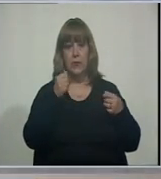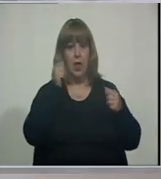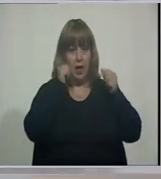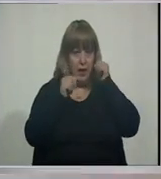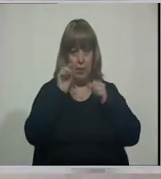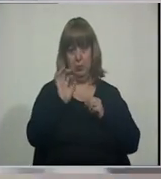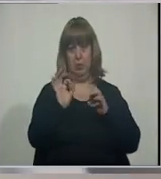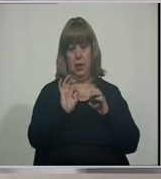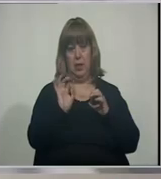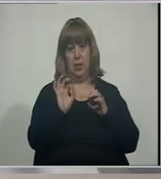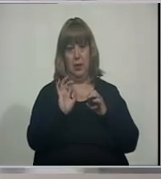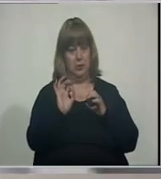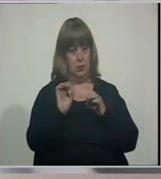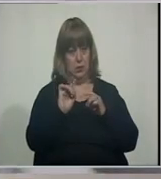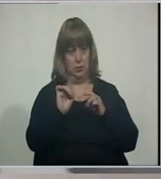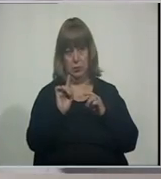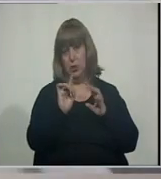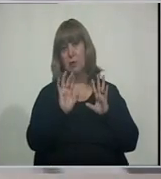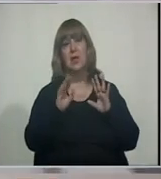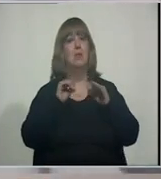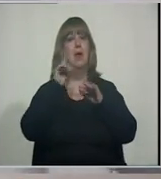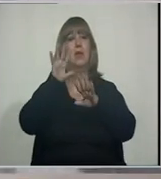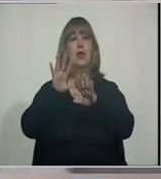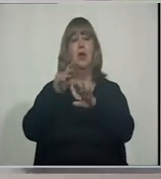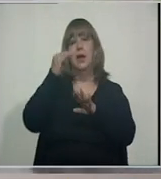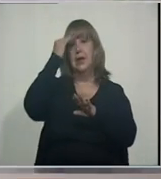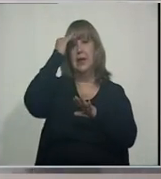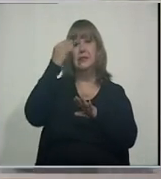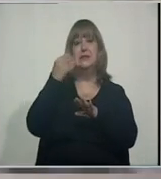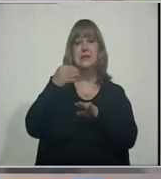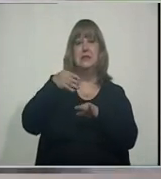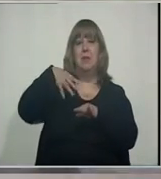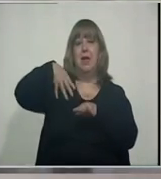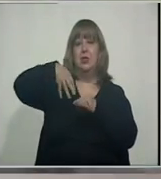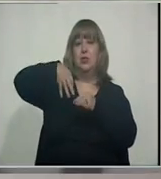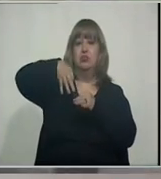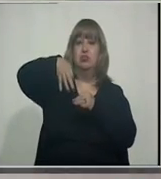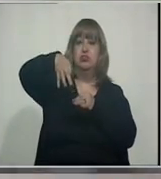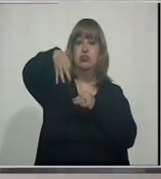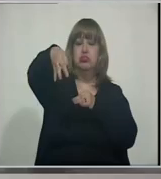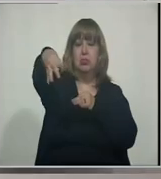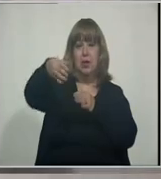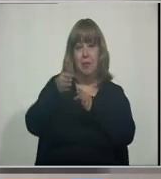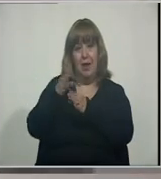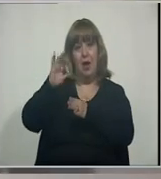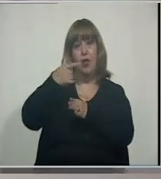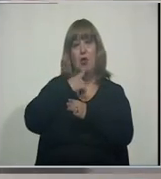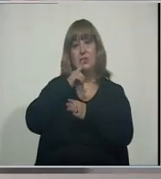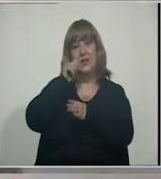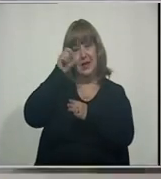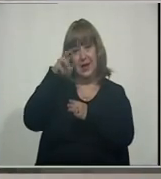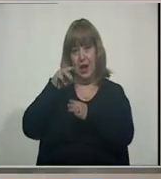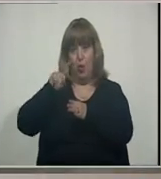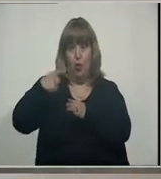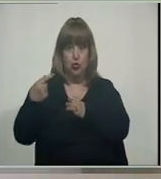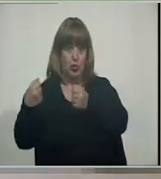Y 100, no digo 100, 10, 10, 15, 20 metros Más entrados sobre la costanera El otro accidente,